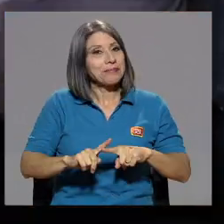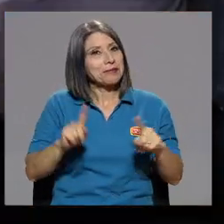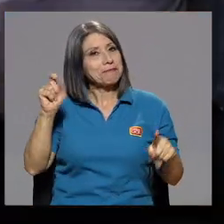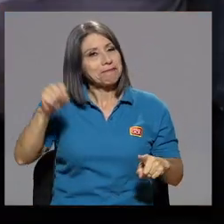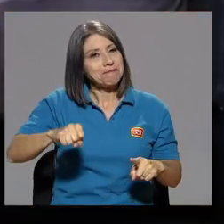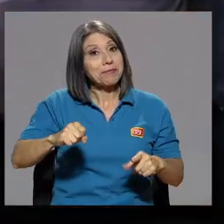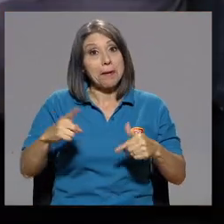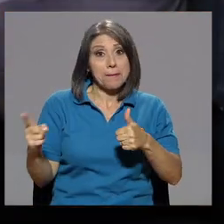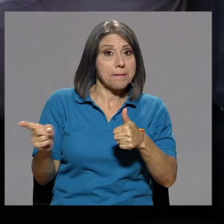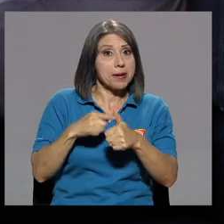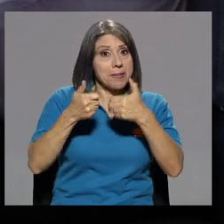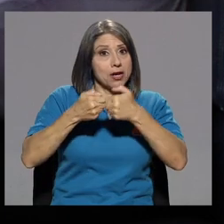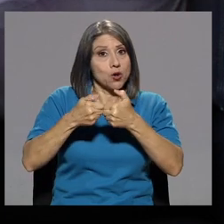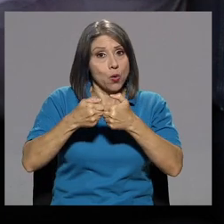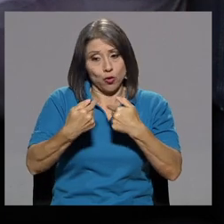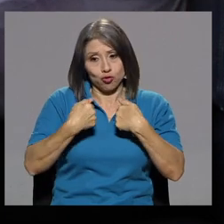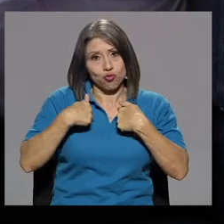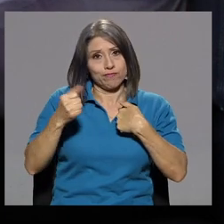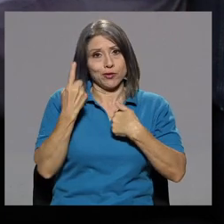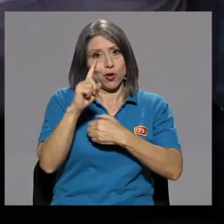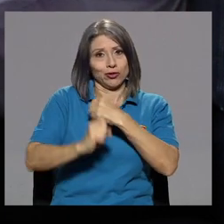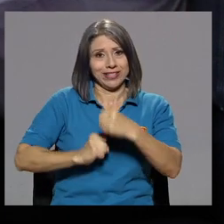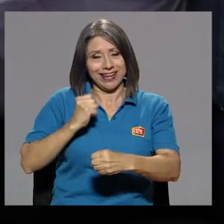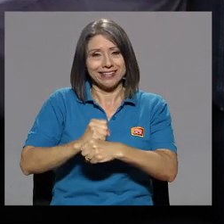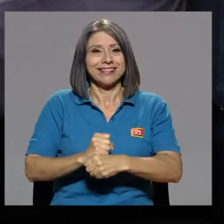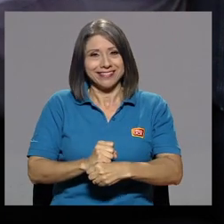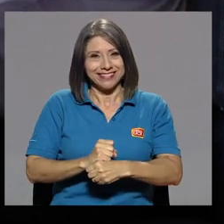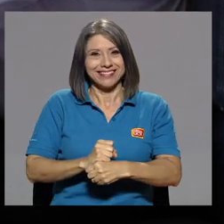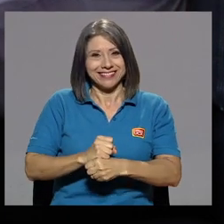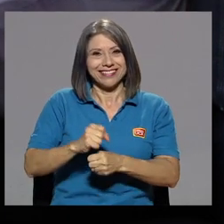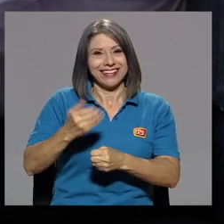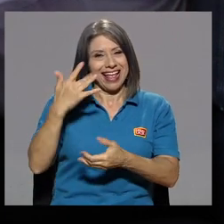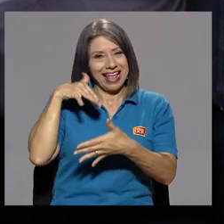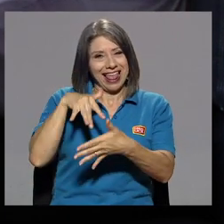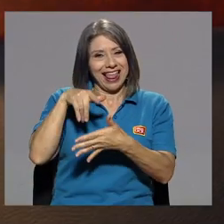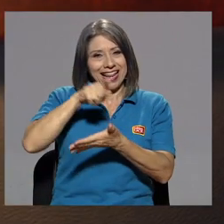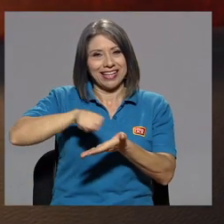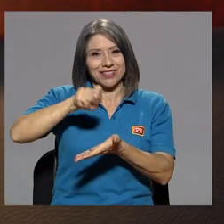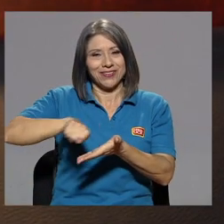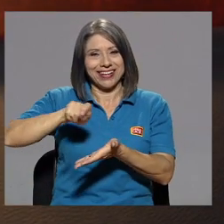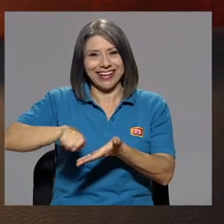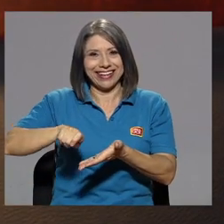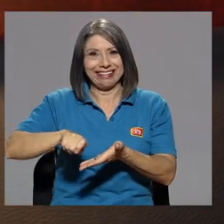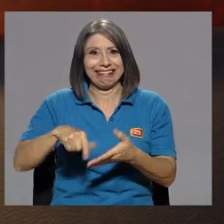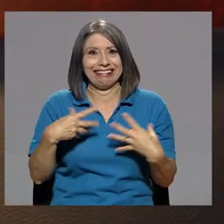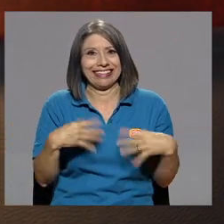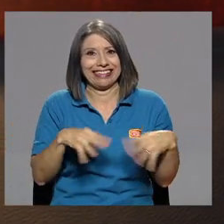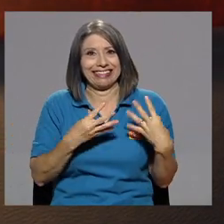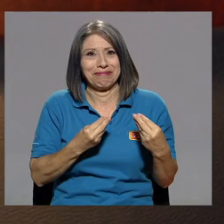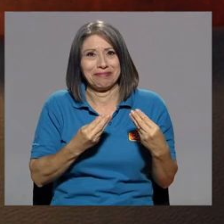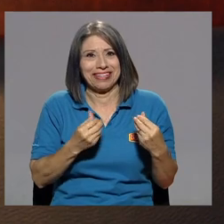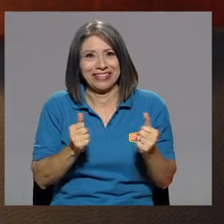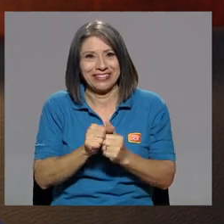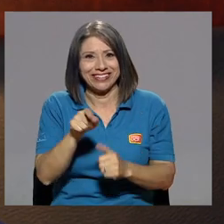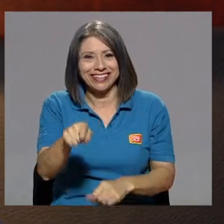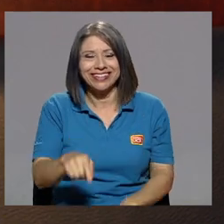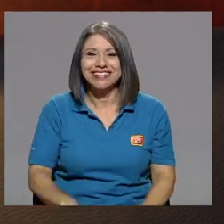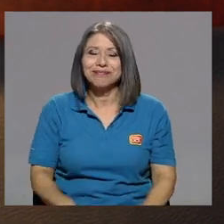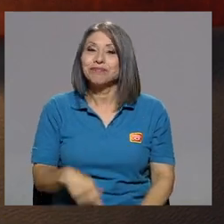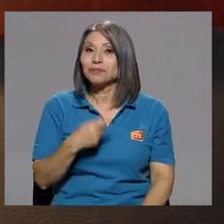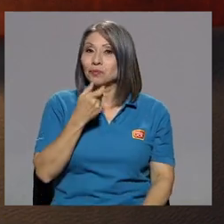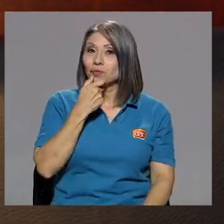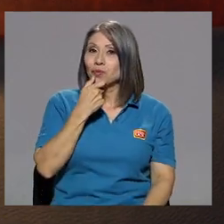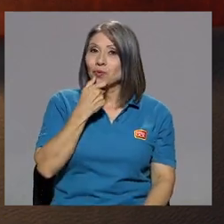Pero sí. Mi primer novio lo tuve a los 11 años. En escuela. Qué miedo con él. Qué